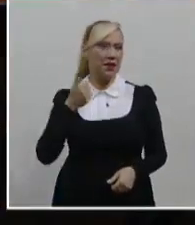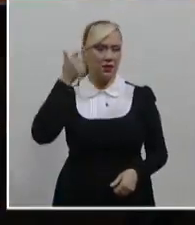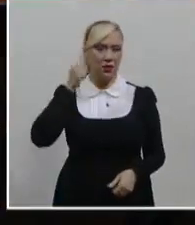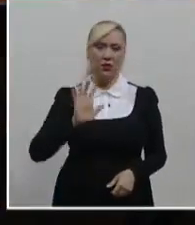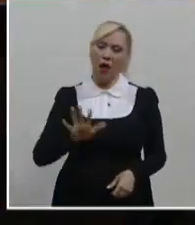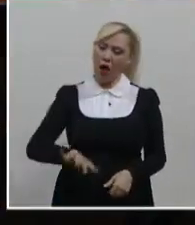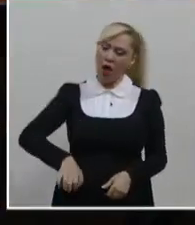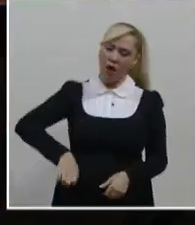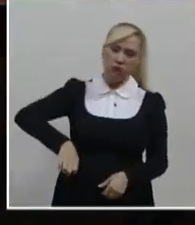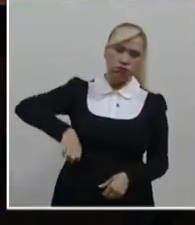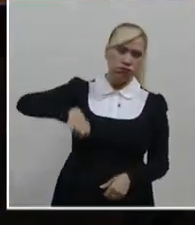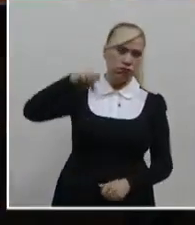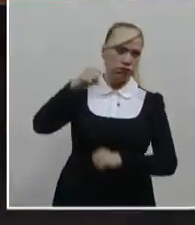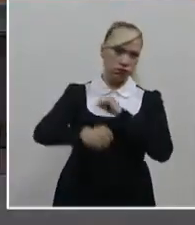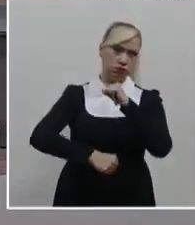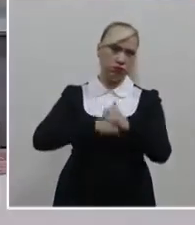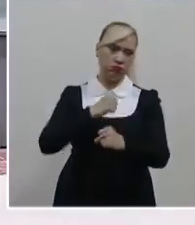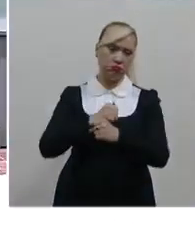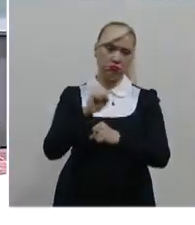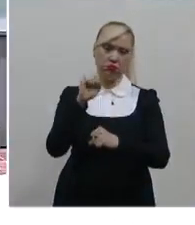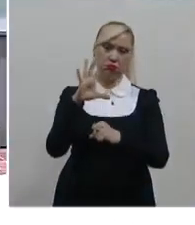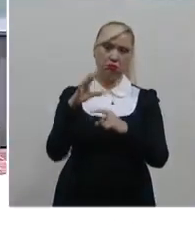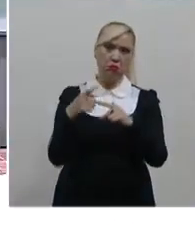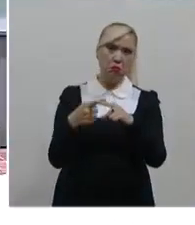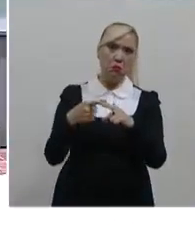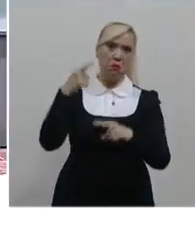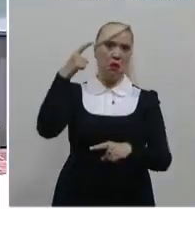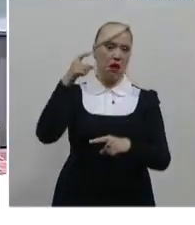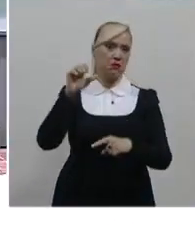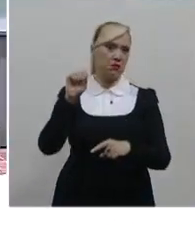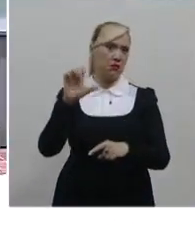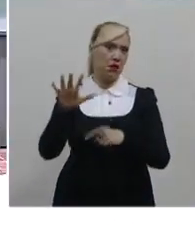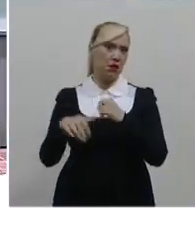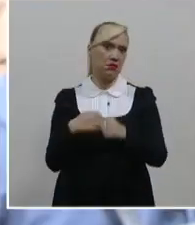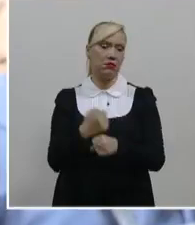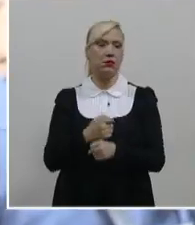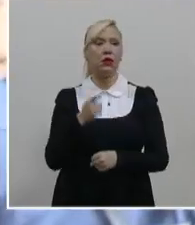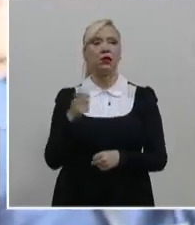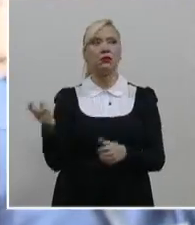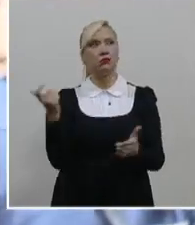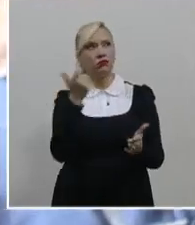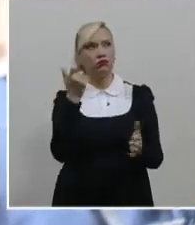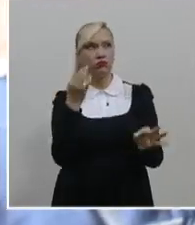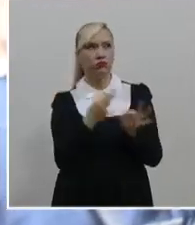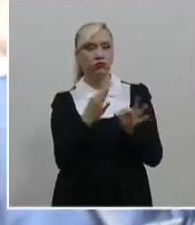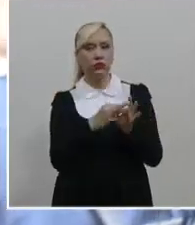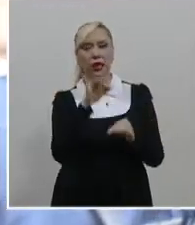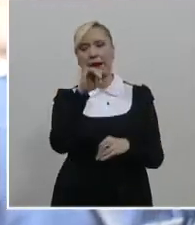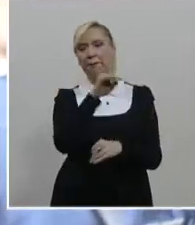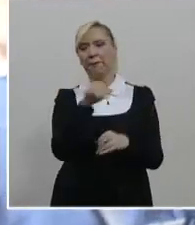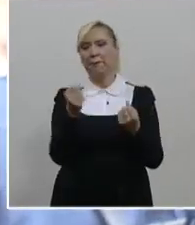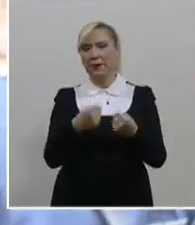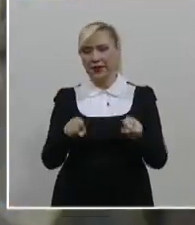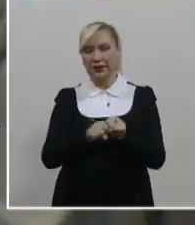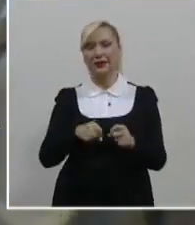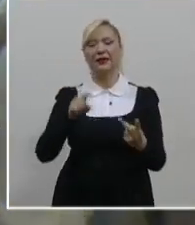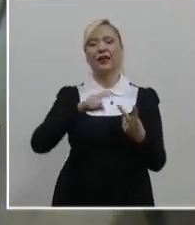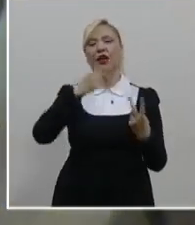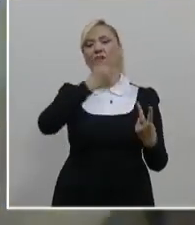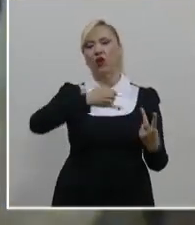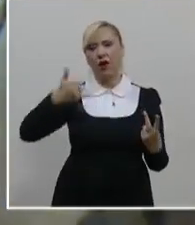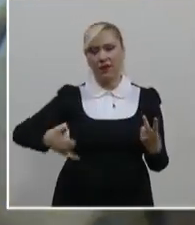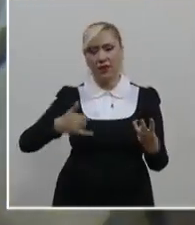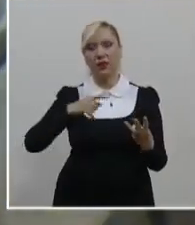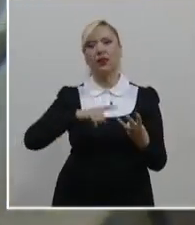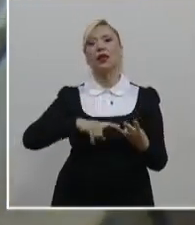avanzada y vejez, así como a la devolución del pago de aportaciones de seguridad social correspondientes al Seguro Social, Infonavit y Sistema